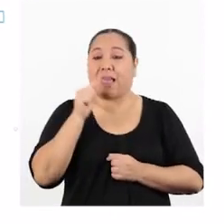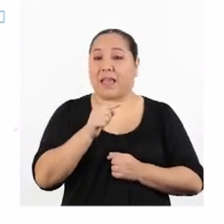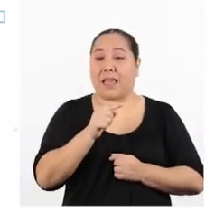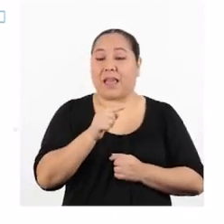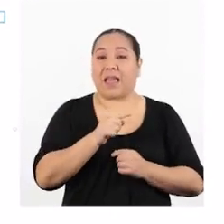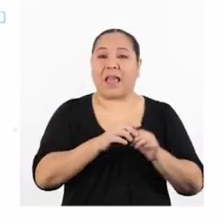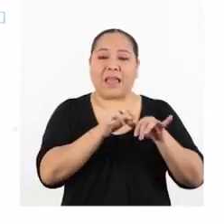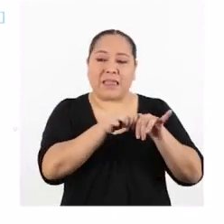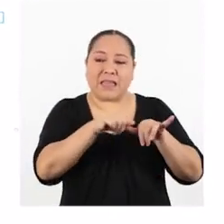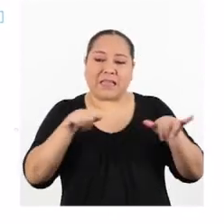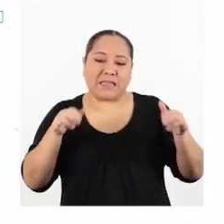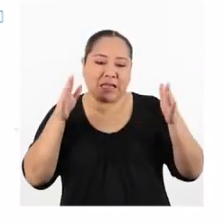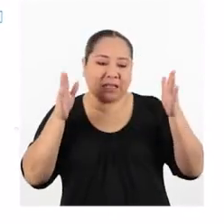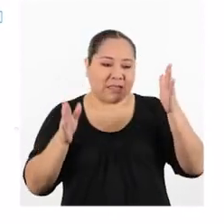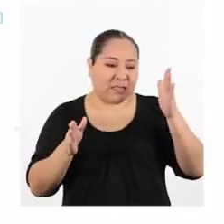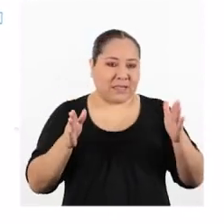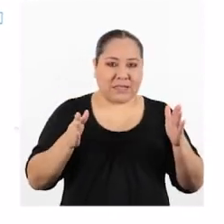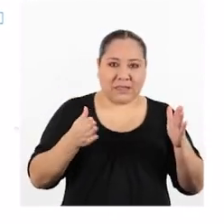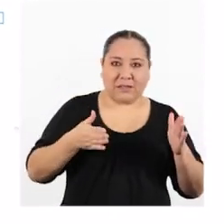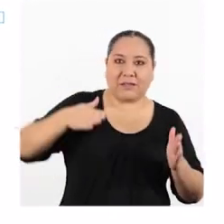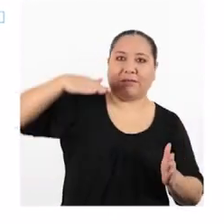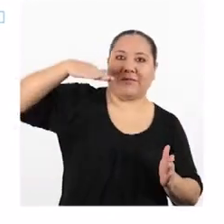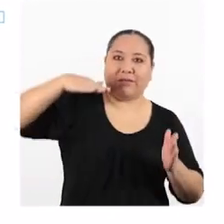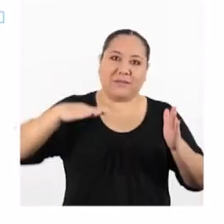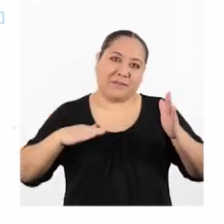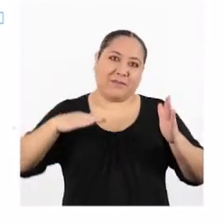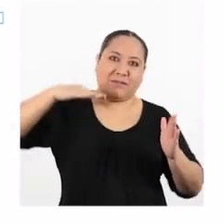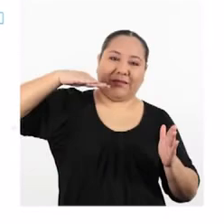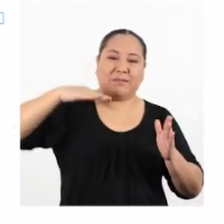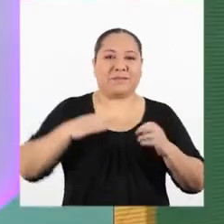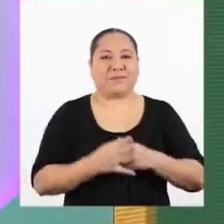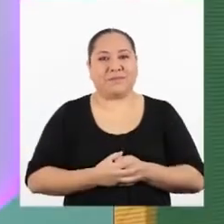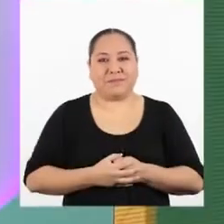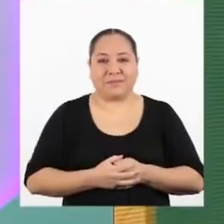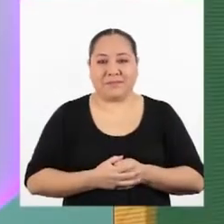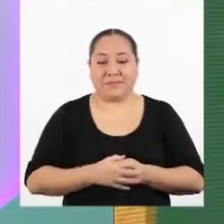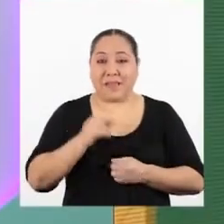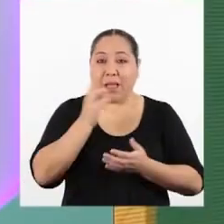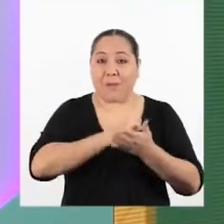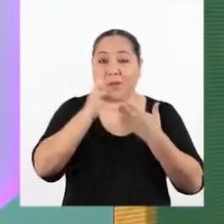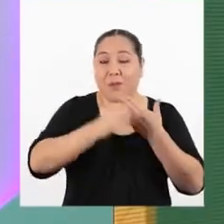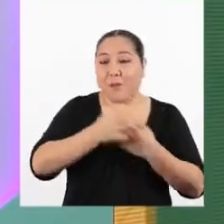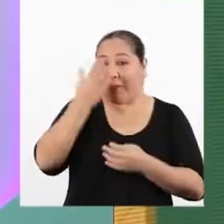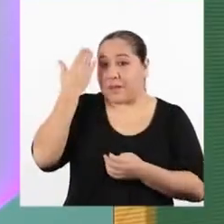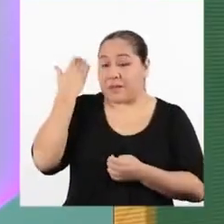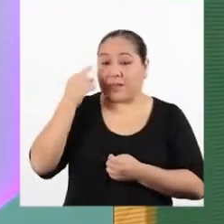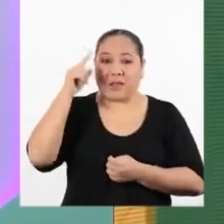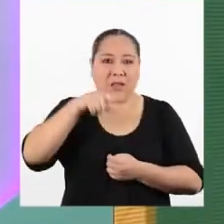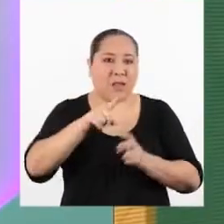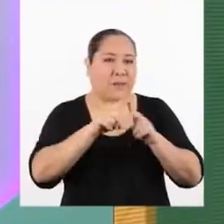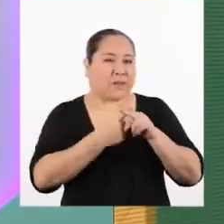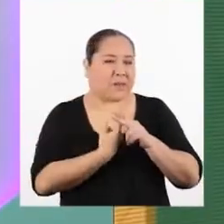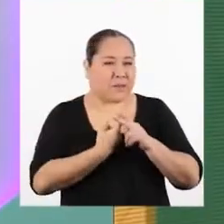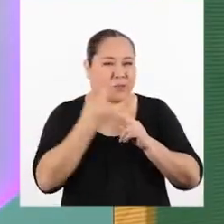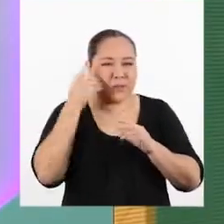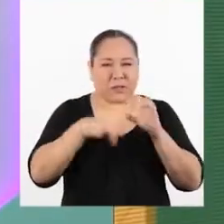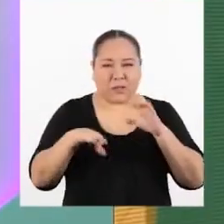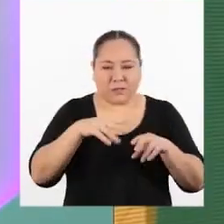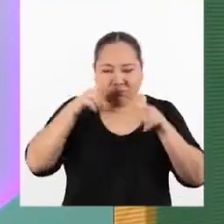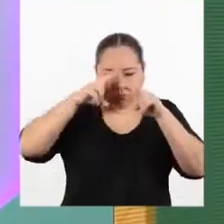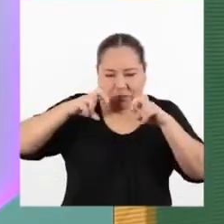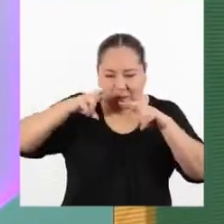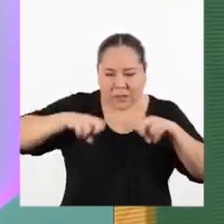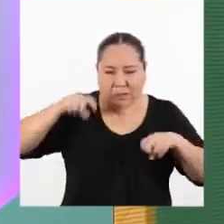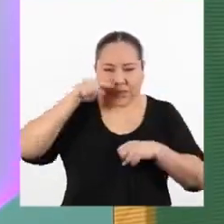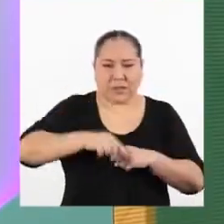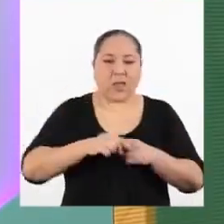fulcro y el punto de aplicación de la fuerza de resistencia. En el programa anterior, comenzamos a hacer una indagación